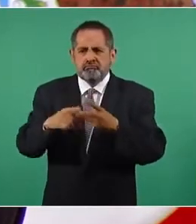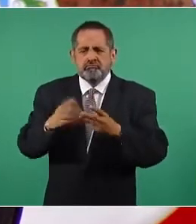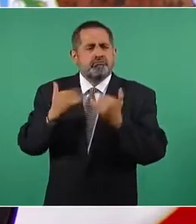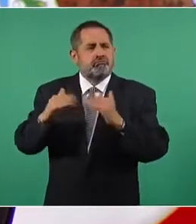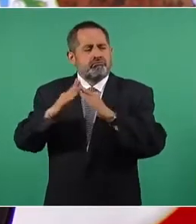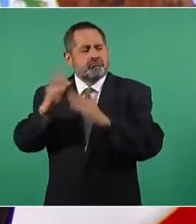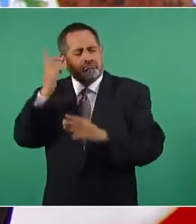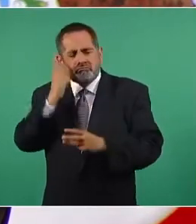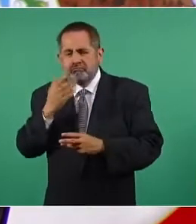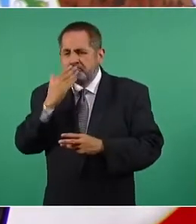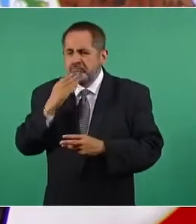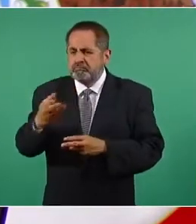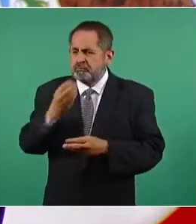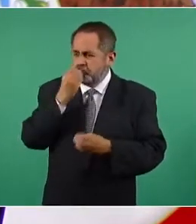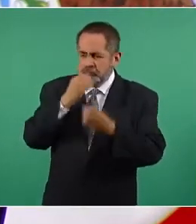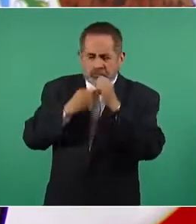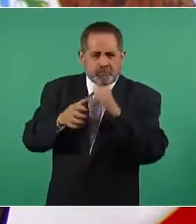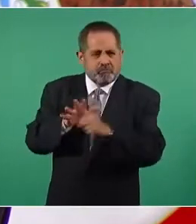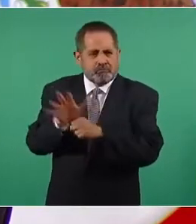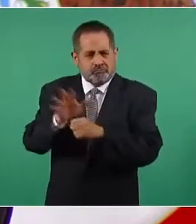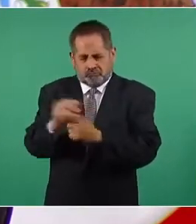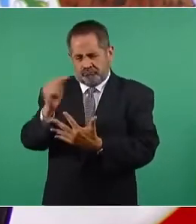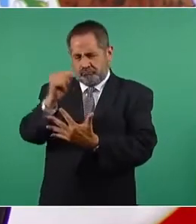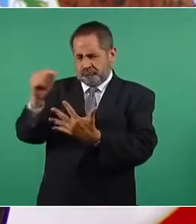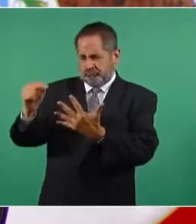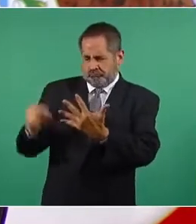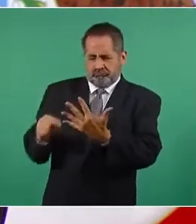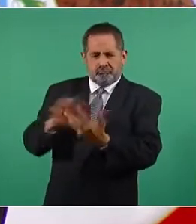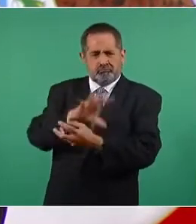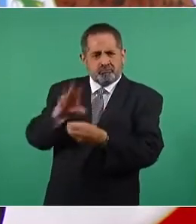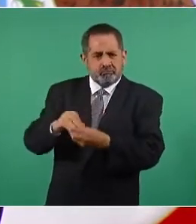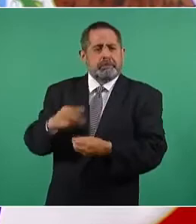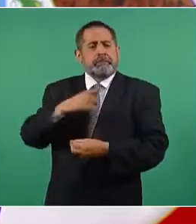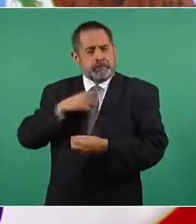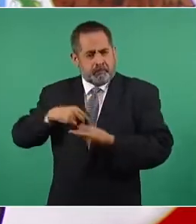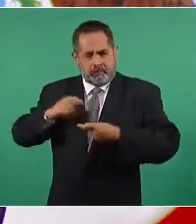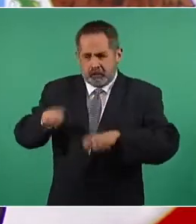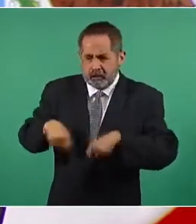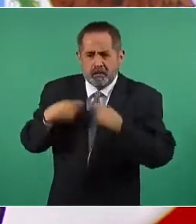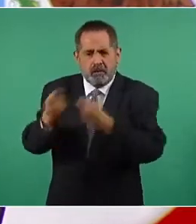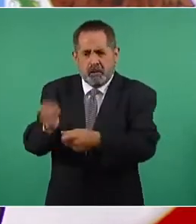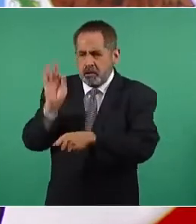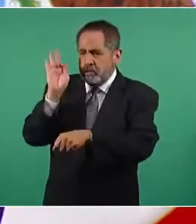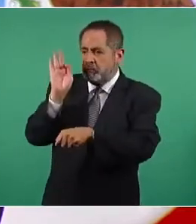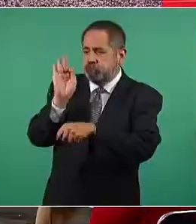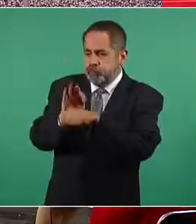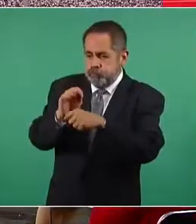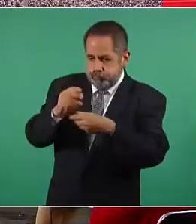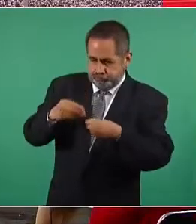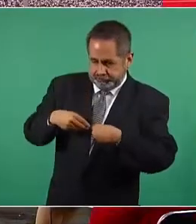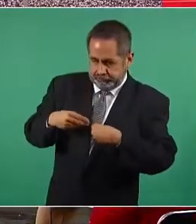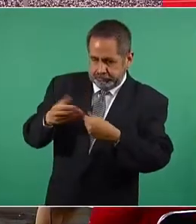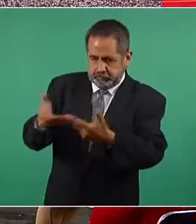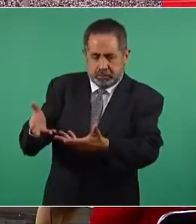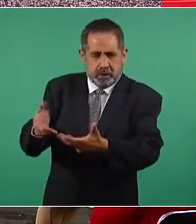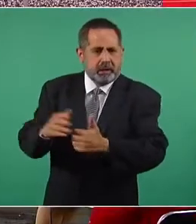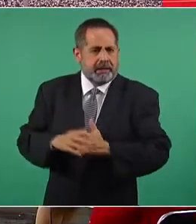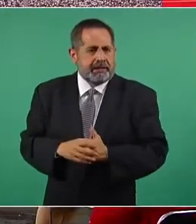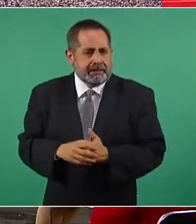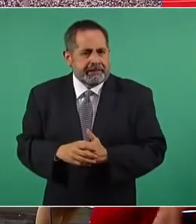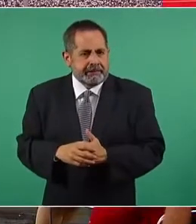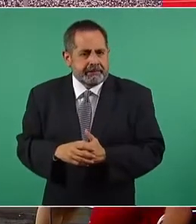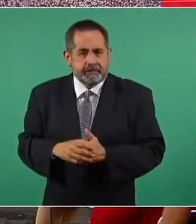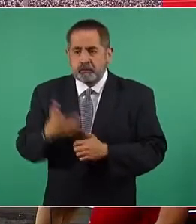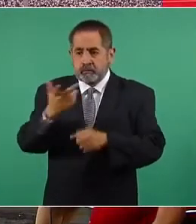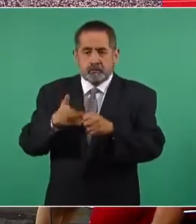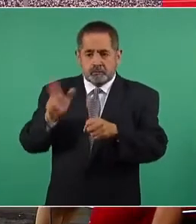dormir, una mesa para comer, un techo para guarecerse, un lugar en el hospital